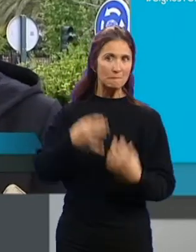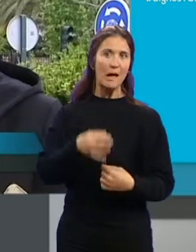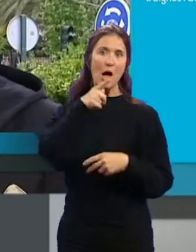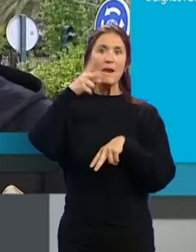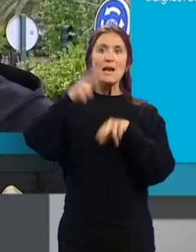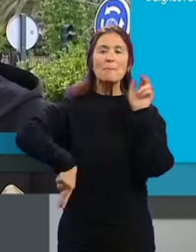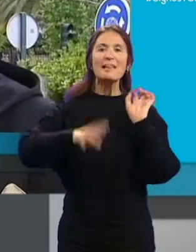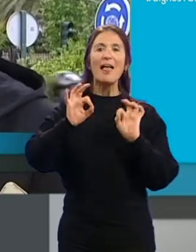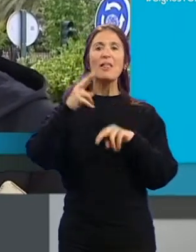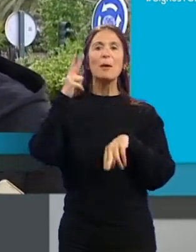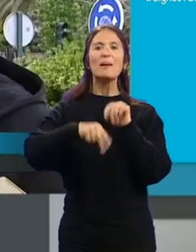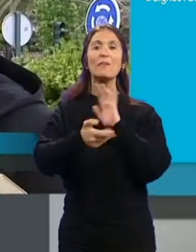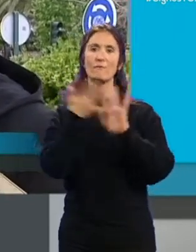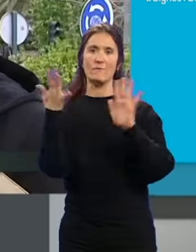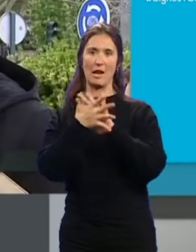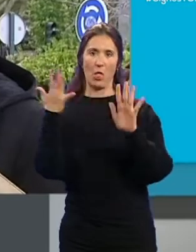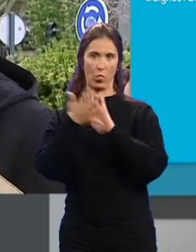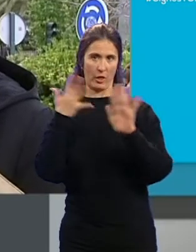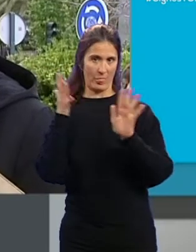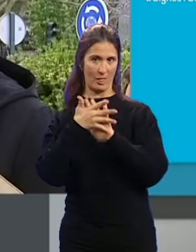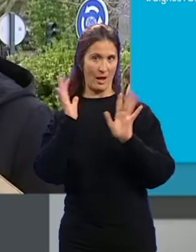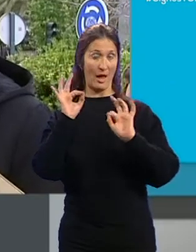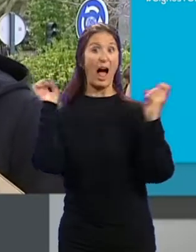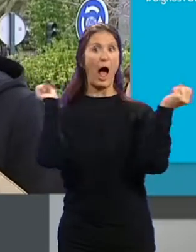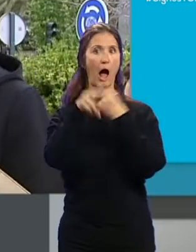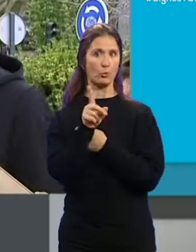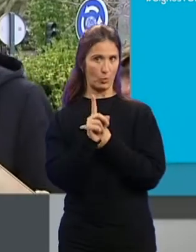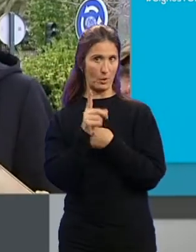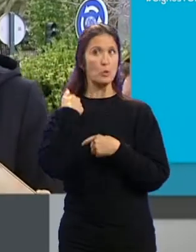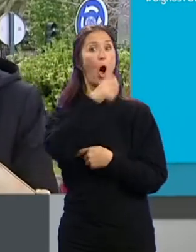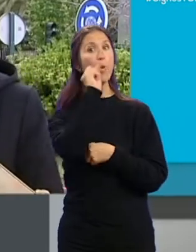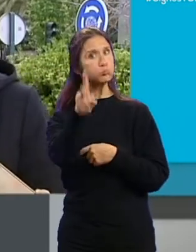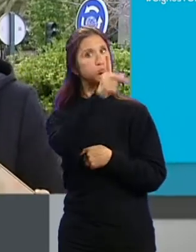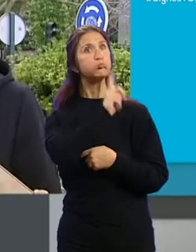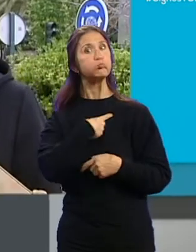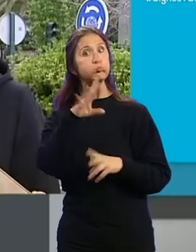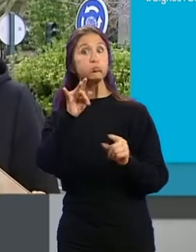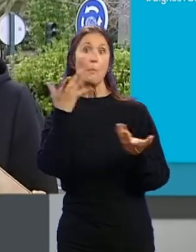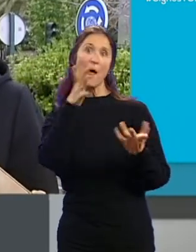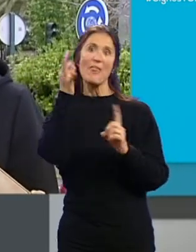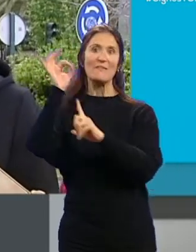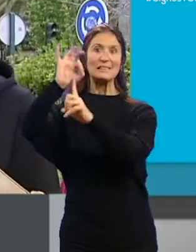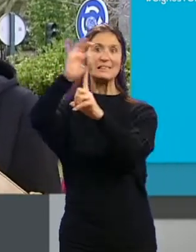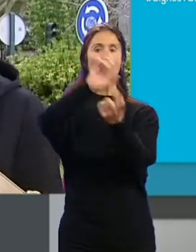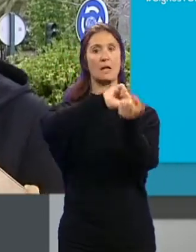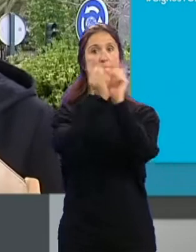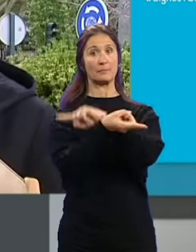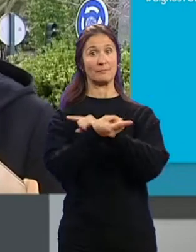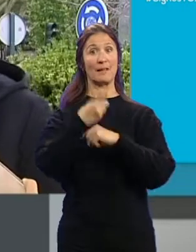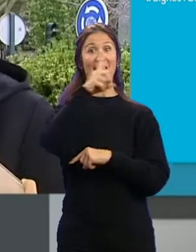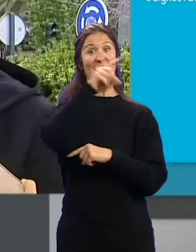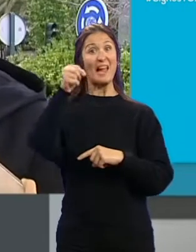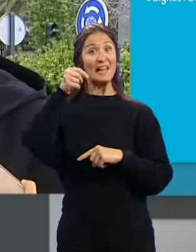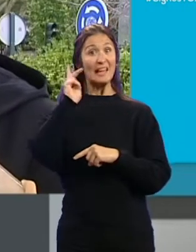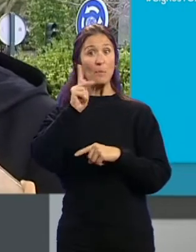en este caso la limitación de velocidad de paso en la autovía. Nos han dado el ok, pero lo que queremos es que empiecen a cambiar las señalizaciones... ...y pasar del límite de 100